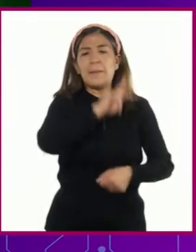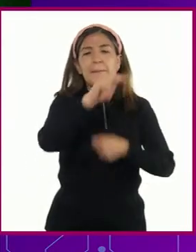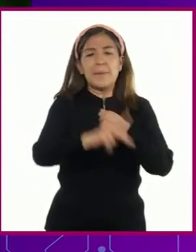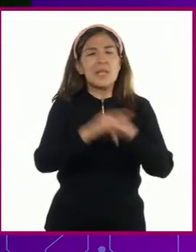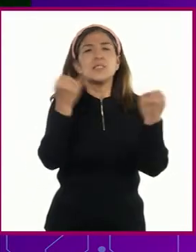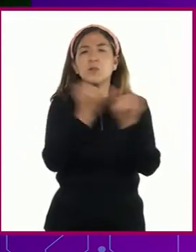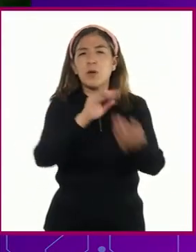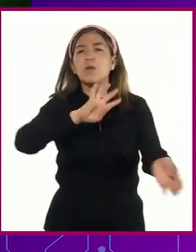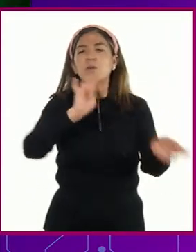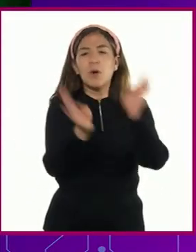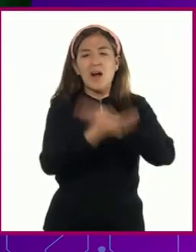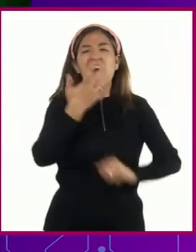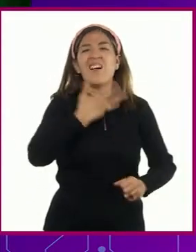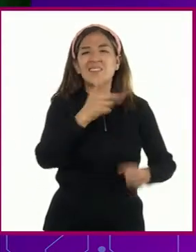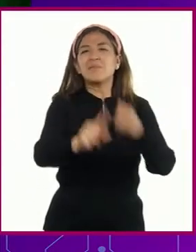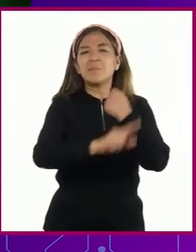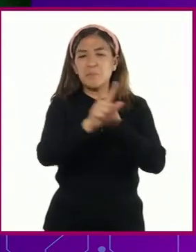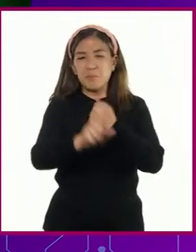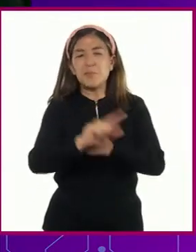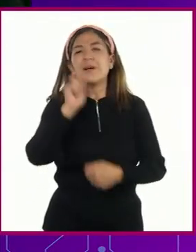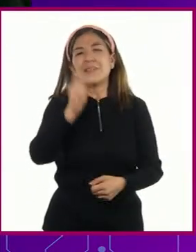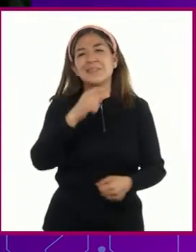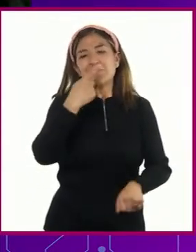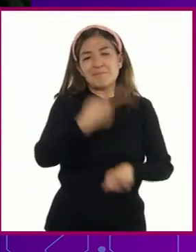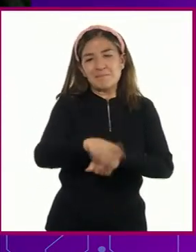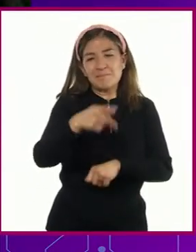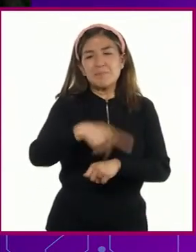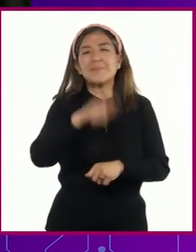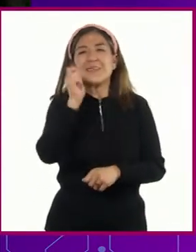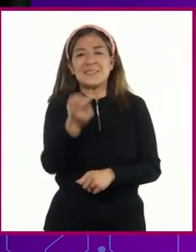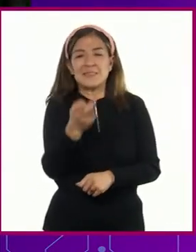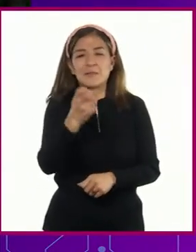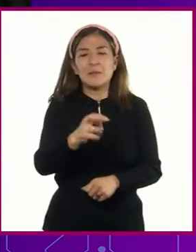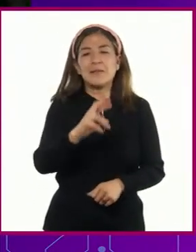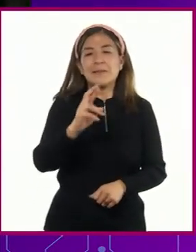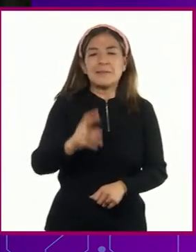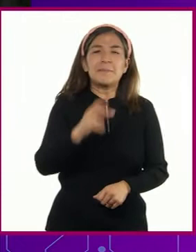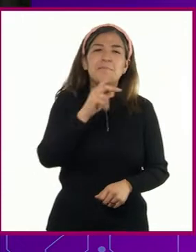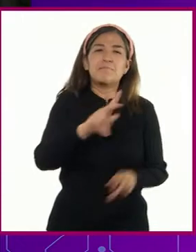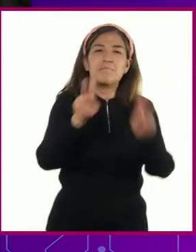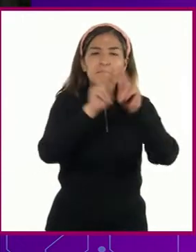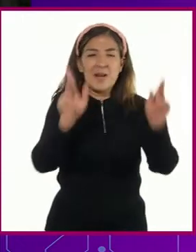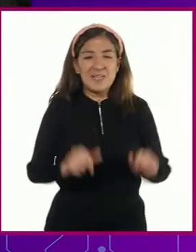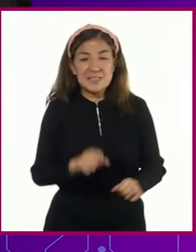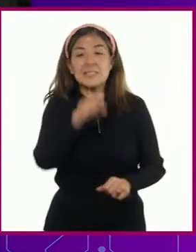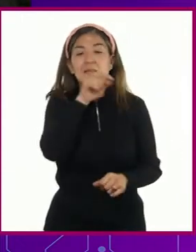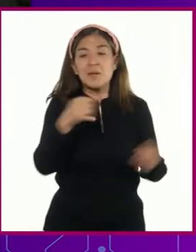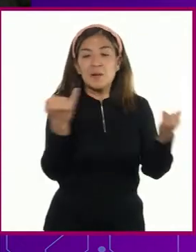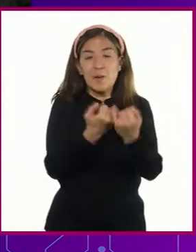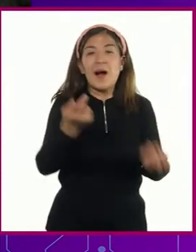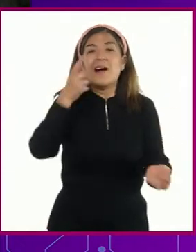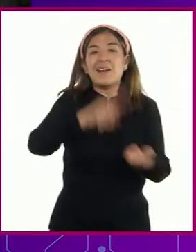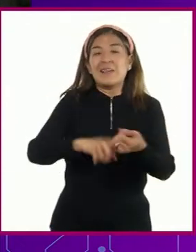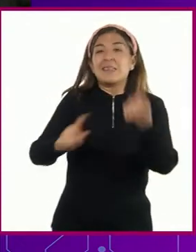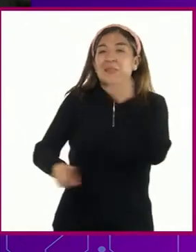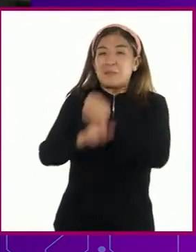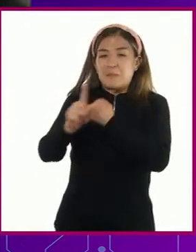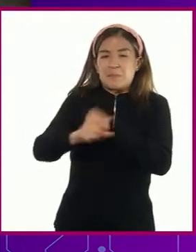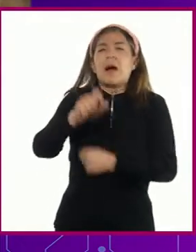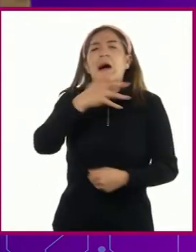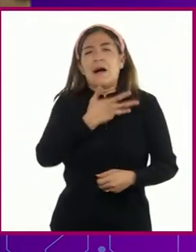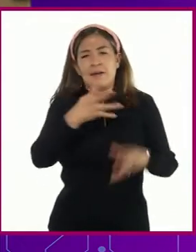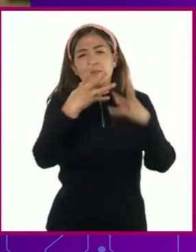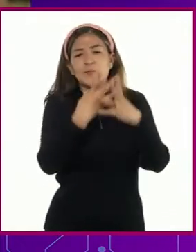existen conflictos que amenazan la paz. Pero también es un hecho que para cada conflicto existe una solución.